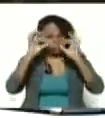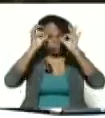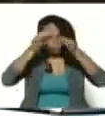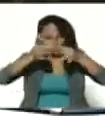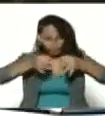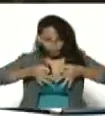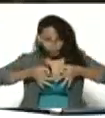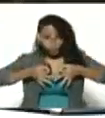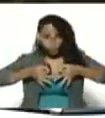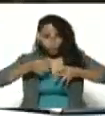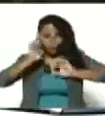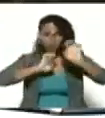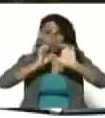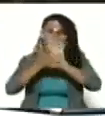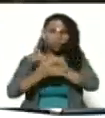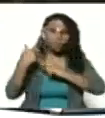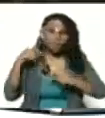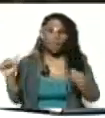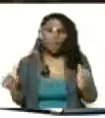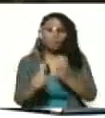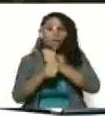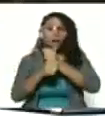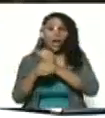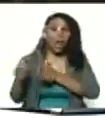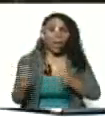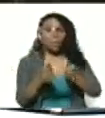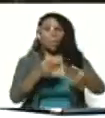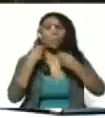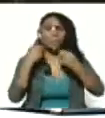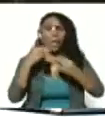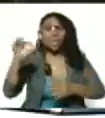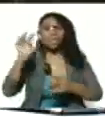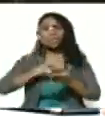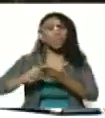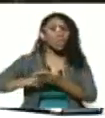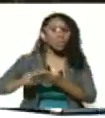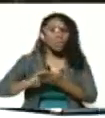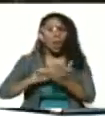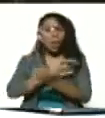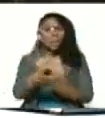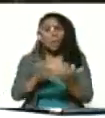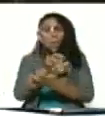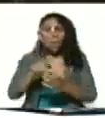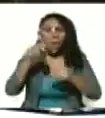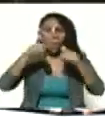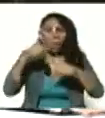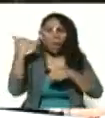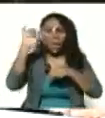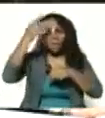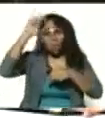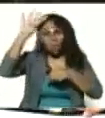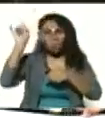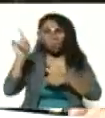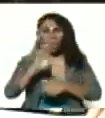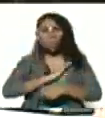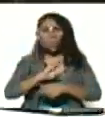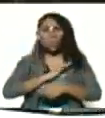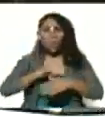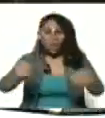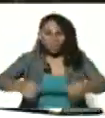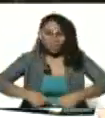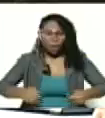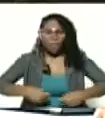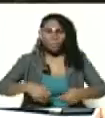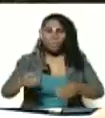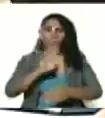va a encontrar los caminos para las soluciones a los problemas que hoy tiene Cuba, con su propio esfuerzo y